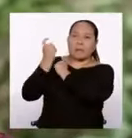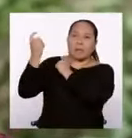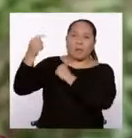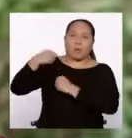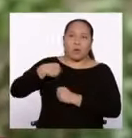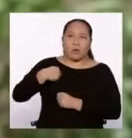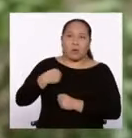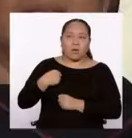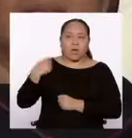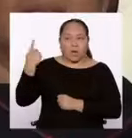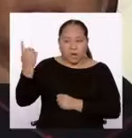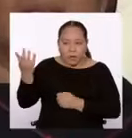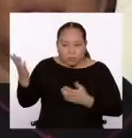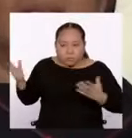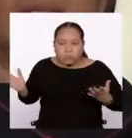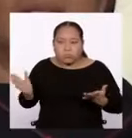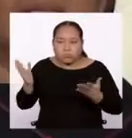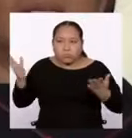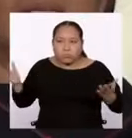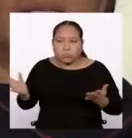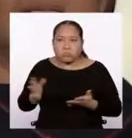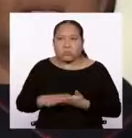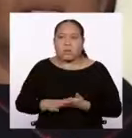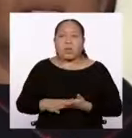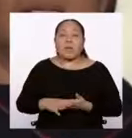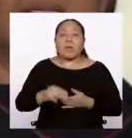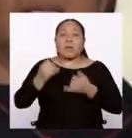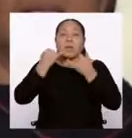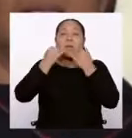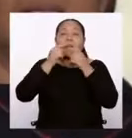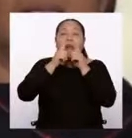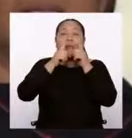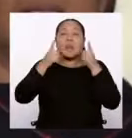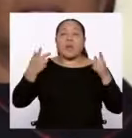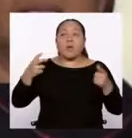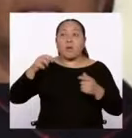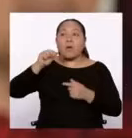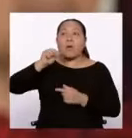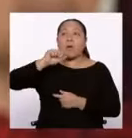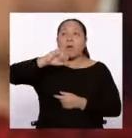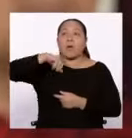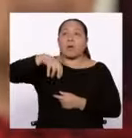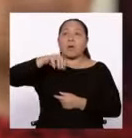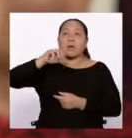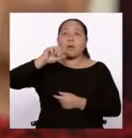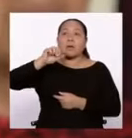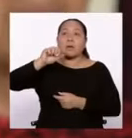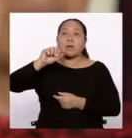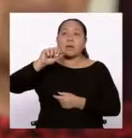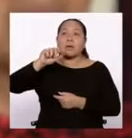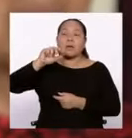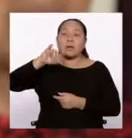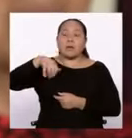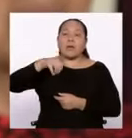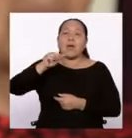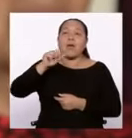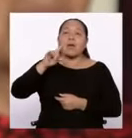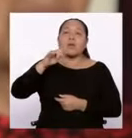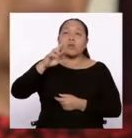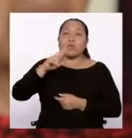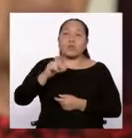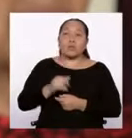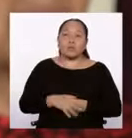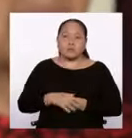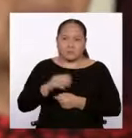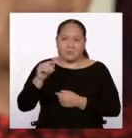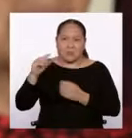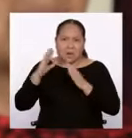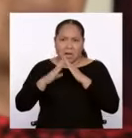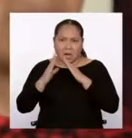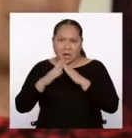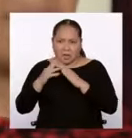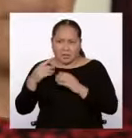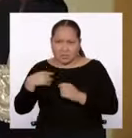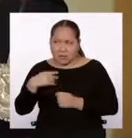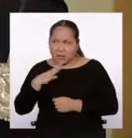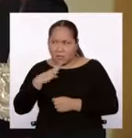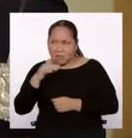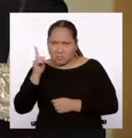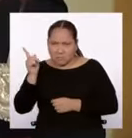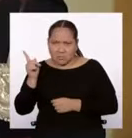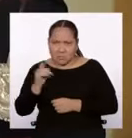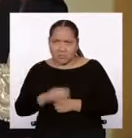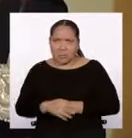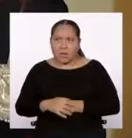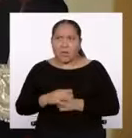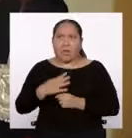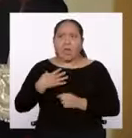Es la que me inculcó el jajaro porque ellos hablaban en la casa. En la familia empezaba el diálogo